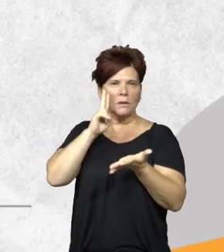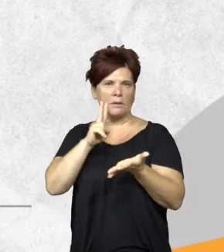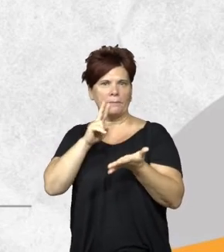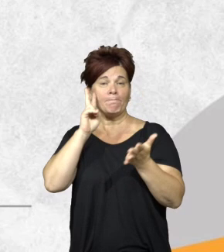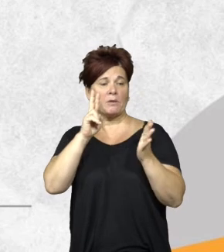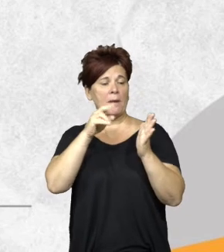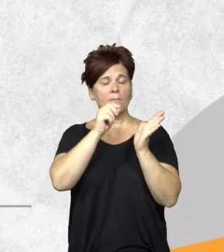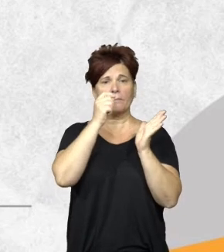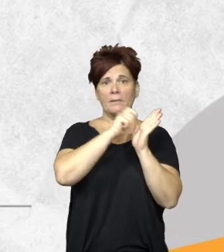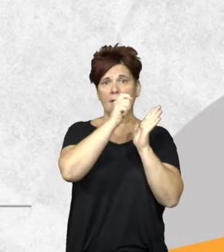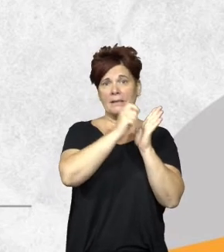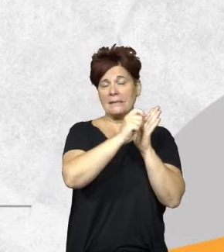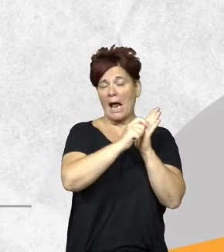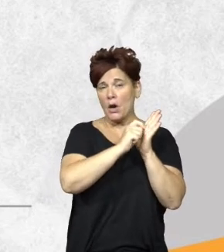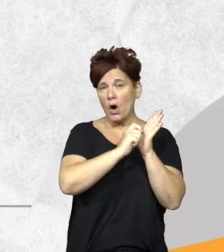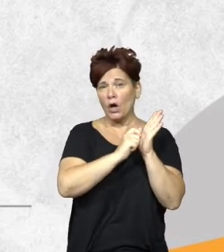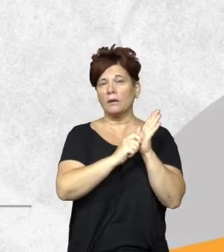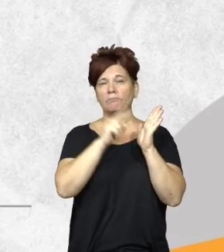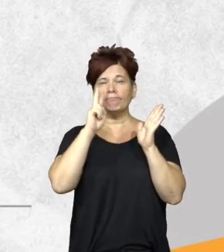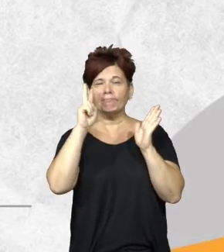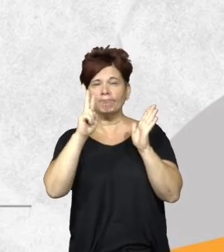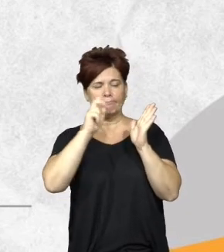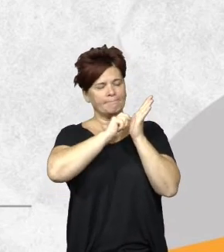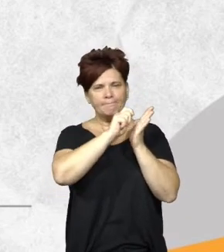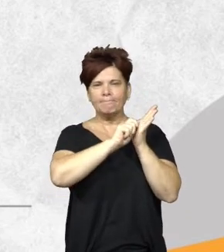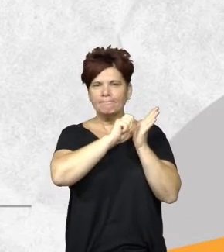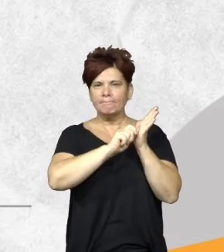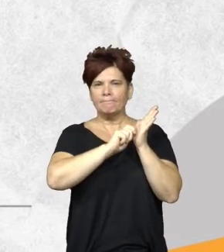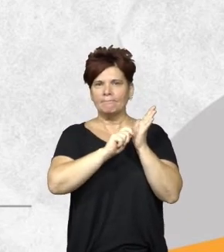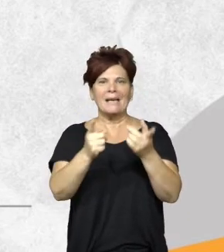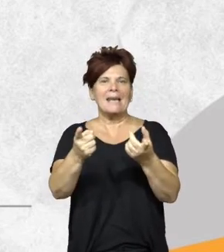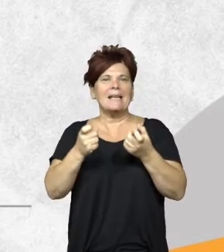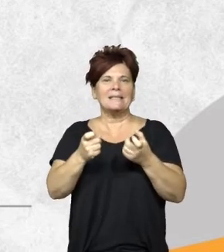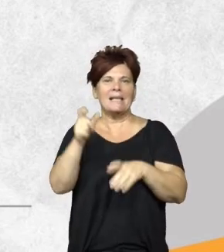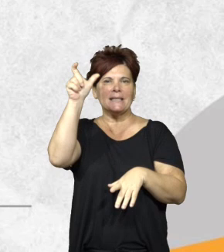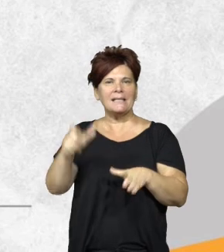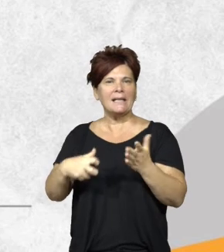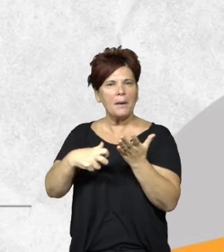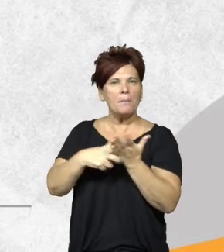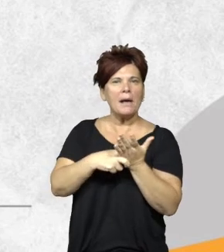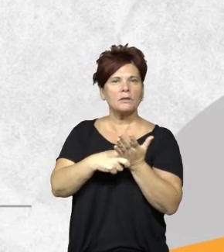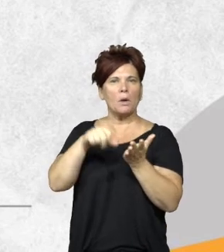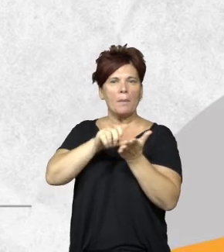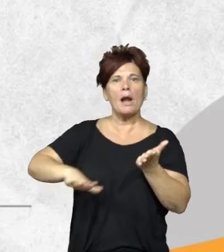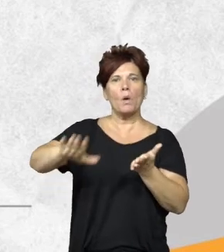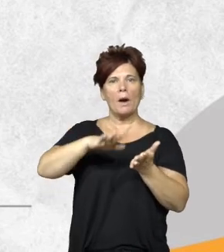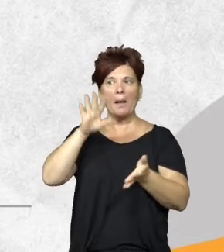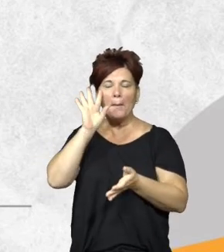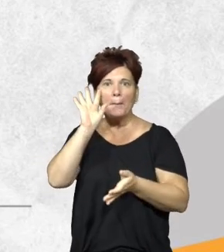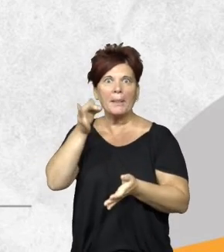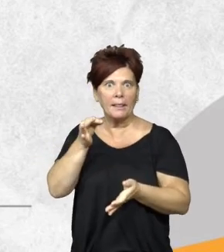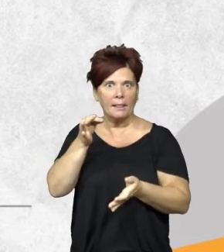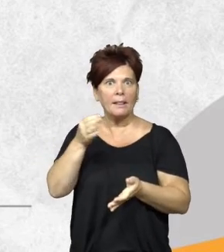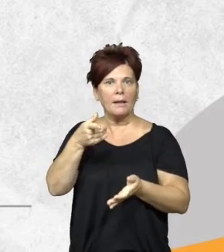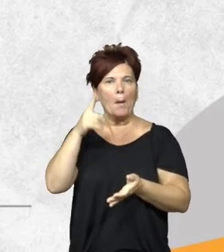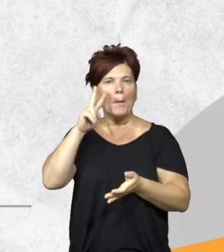observaciones que permiten lo que sea necesario que el inspector considere para individualizar el predio o para contratar los